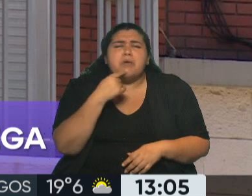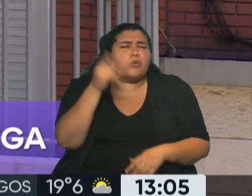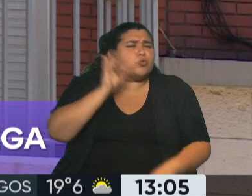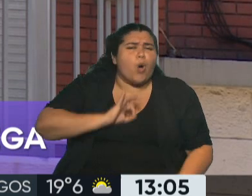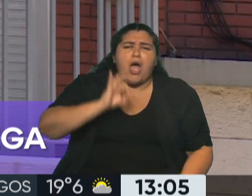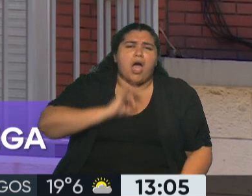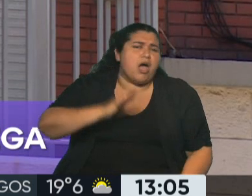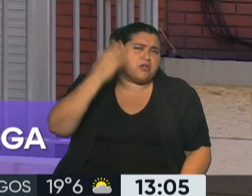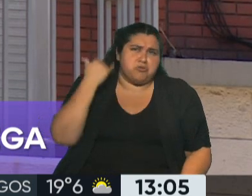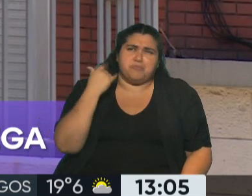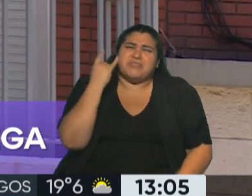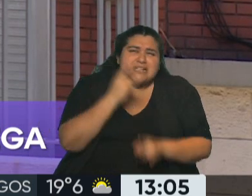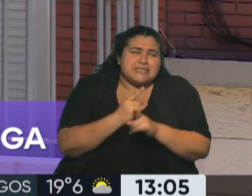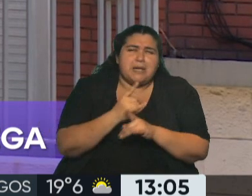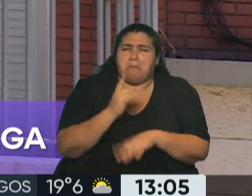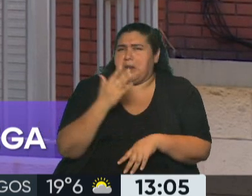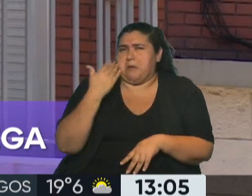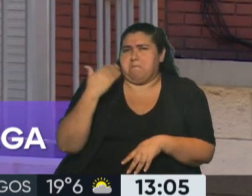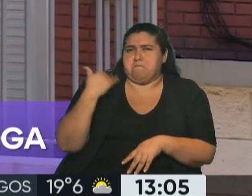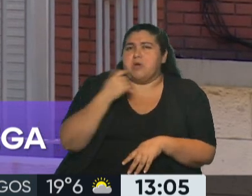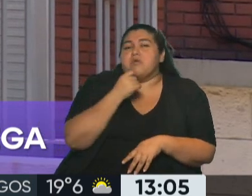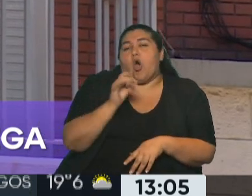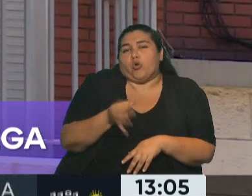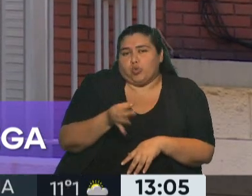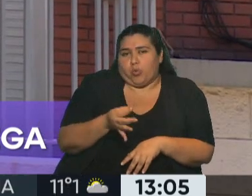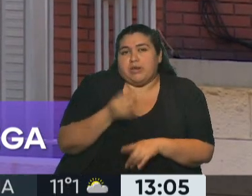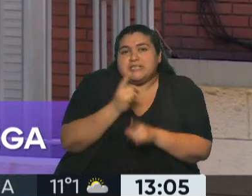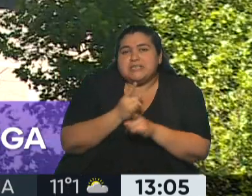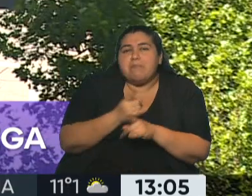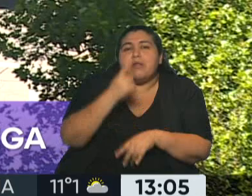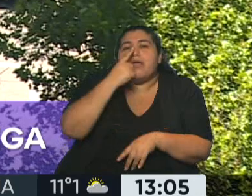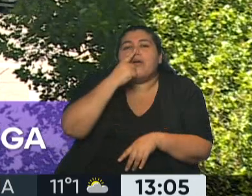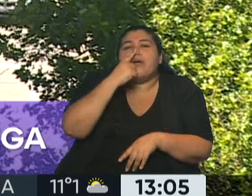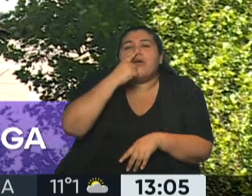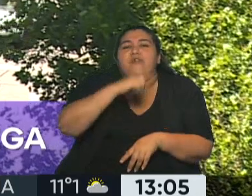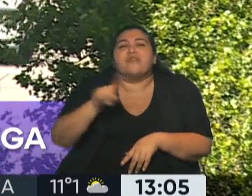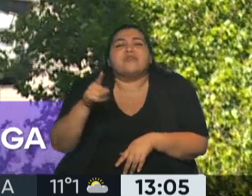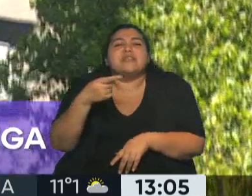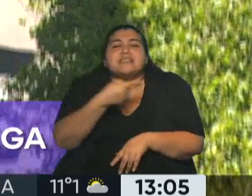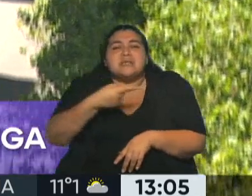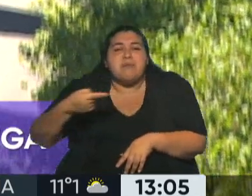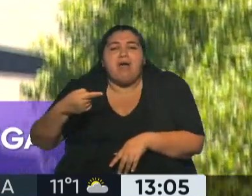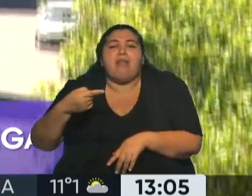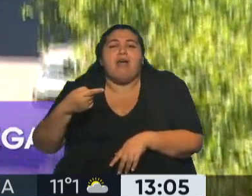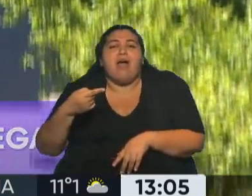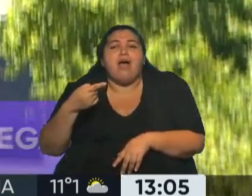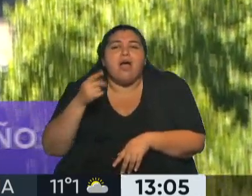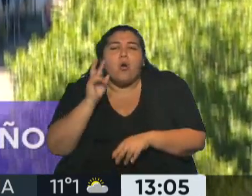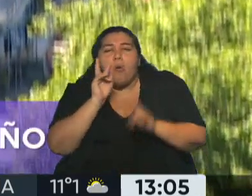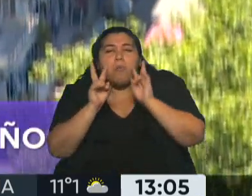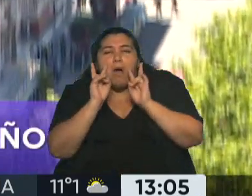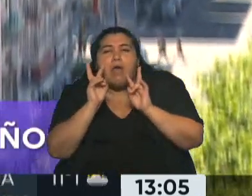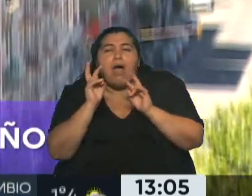el mes de octubre, fines de octubre, noviembre, era utilizado con el último fin de semana largo como para hacer las pre-reservas.